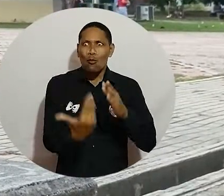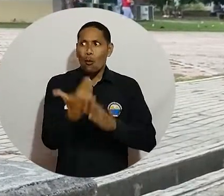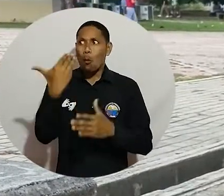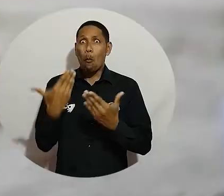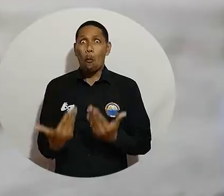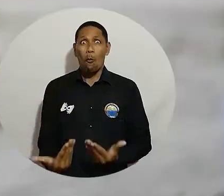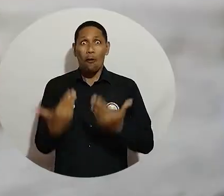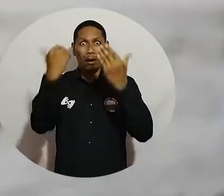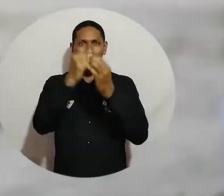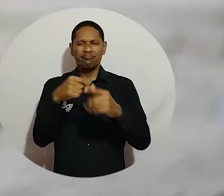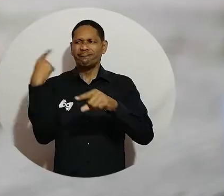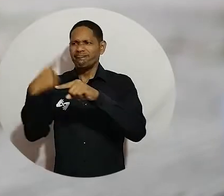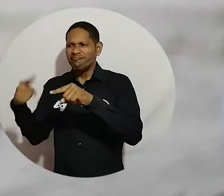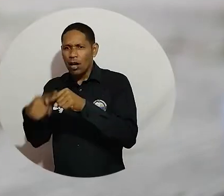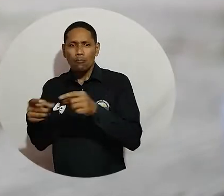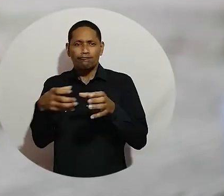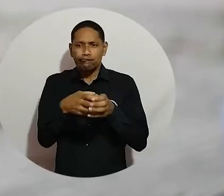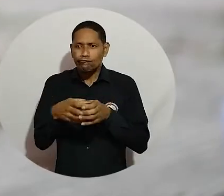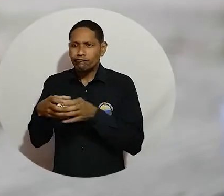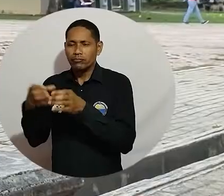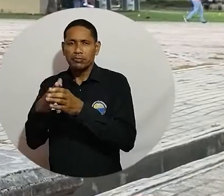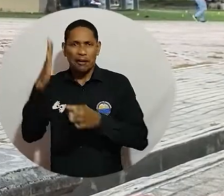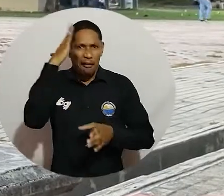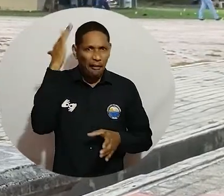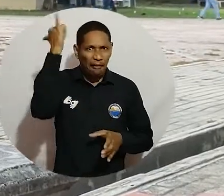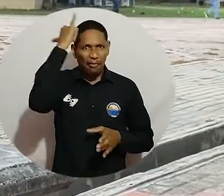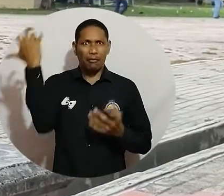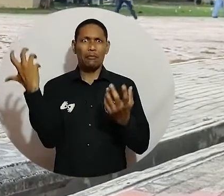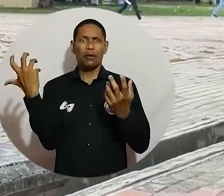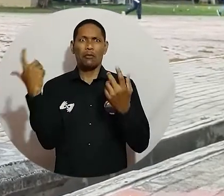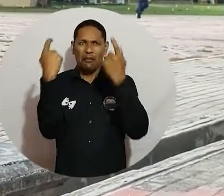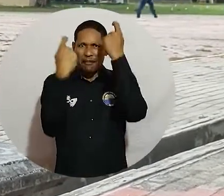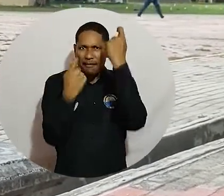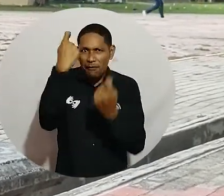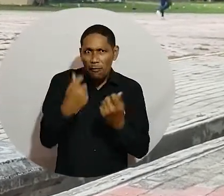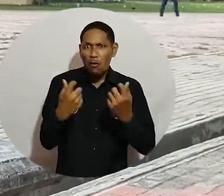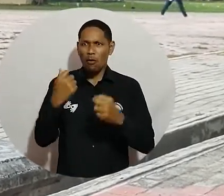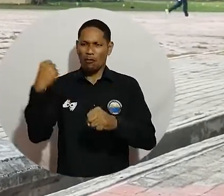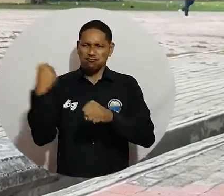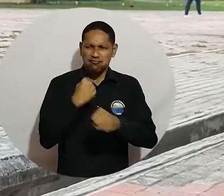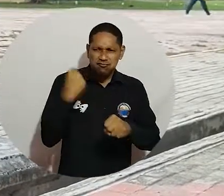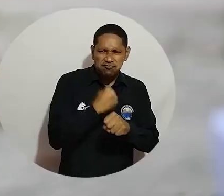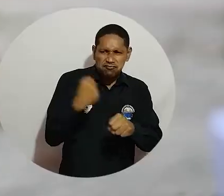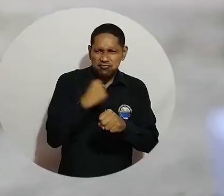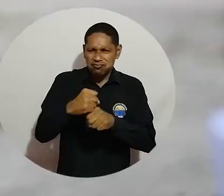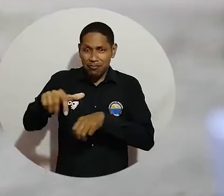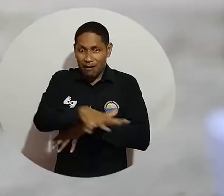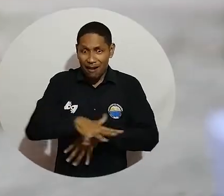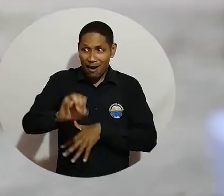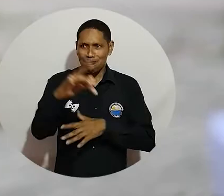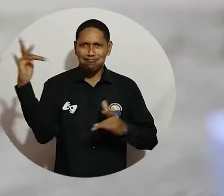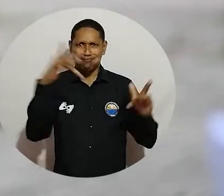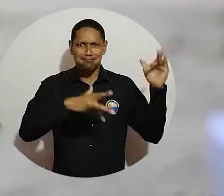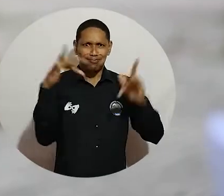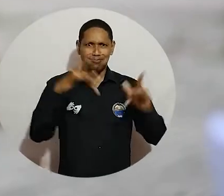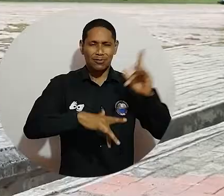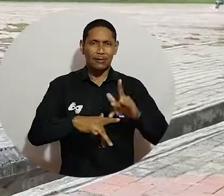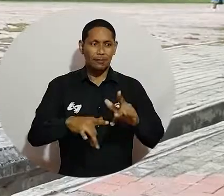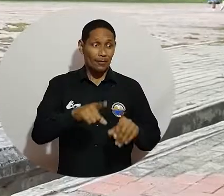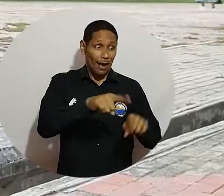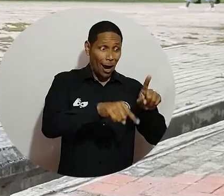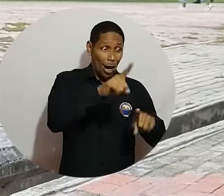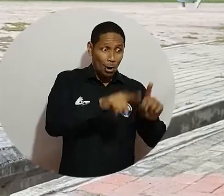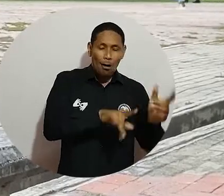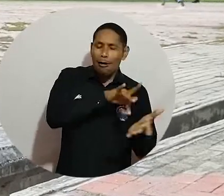participantes de la cátedra en torno a la exposición de Sergio Díaz Granados sobre el avance en América Latina de los Objetivos de